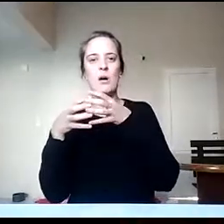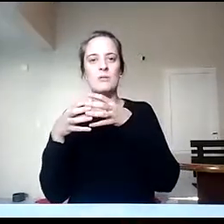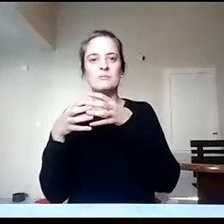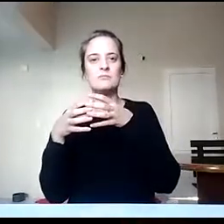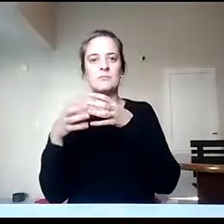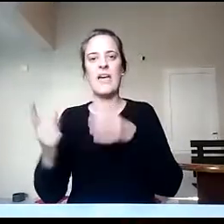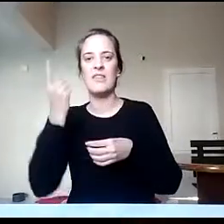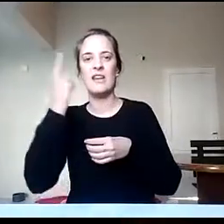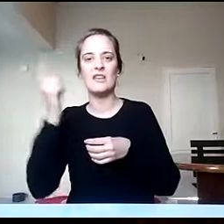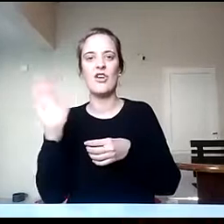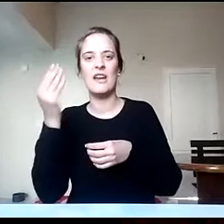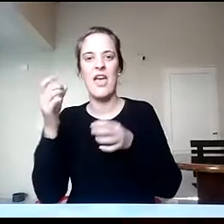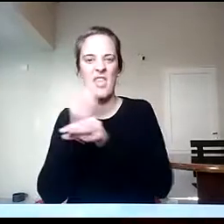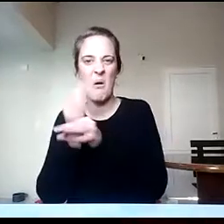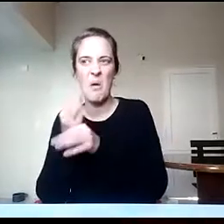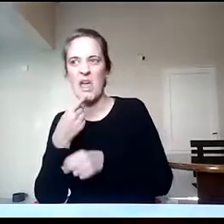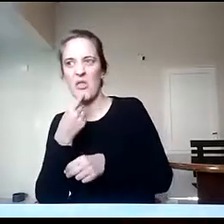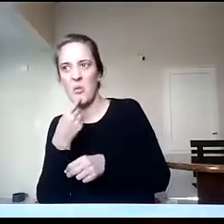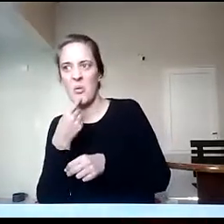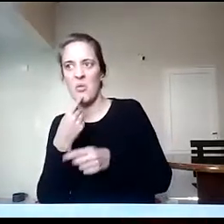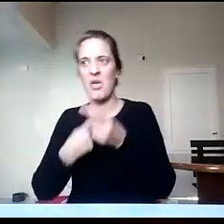aquellos oyentes.